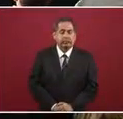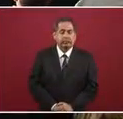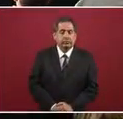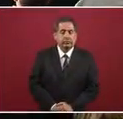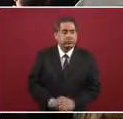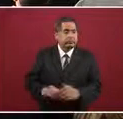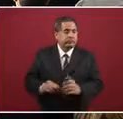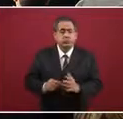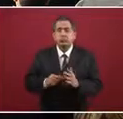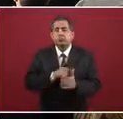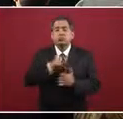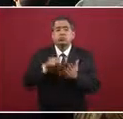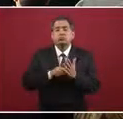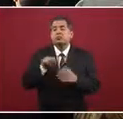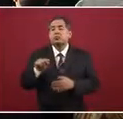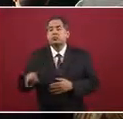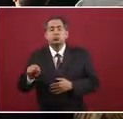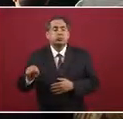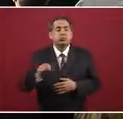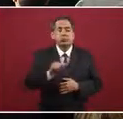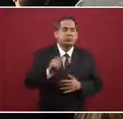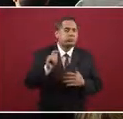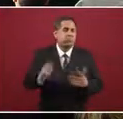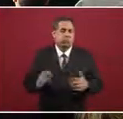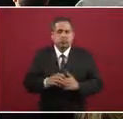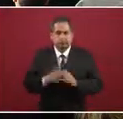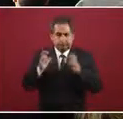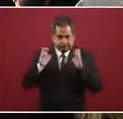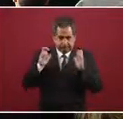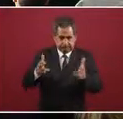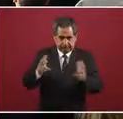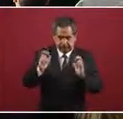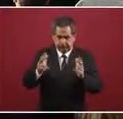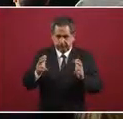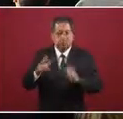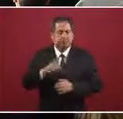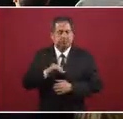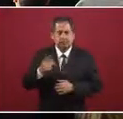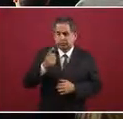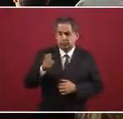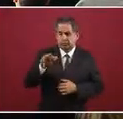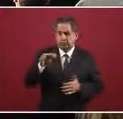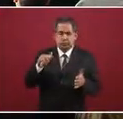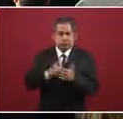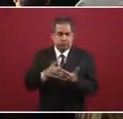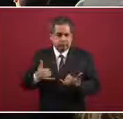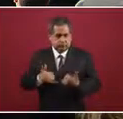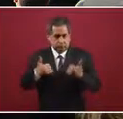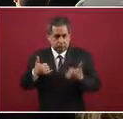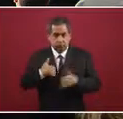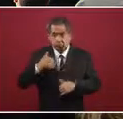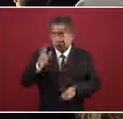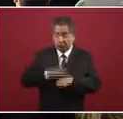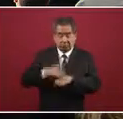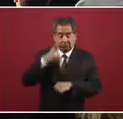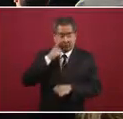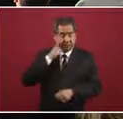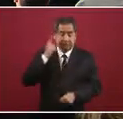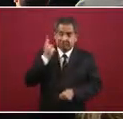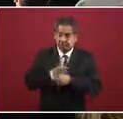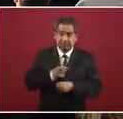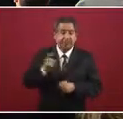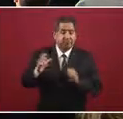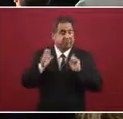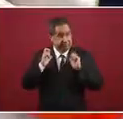del programa, estamos en Chiapas, hay 140 mil jóvenes, es donde más ha habido